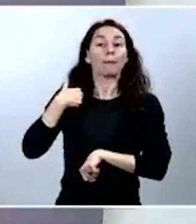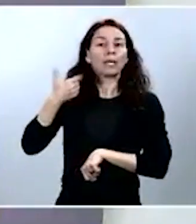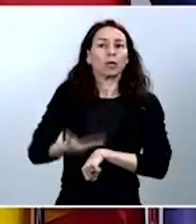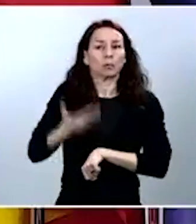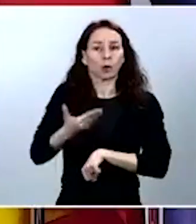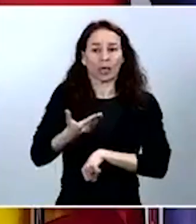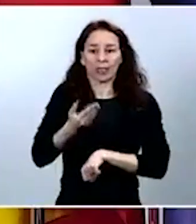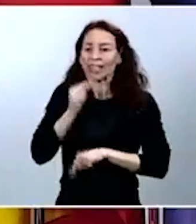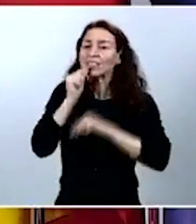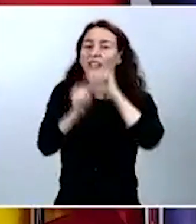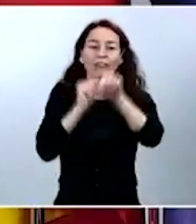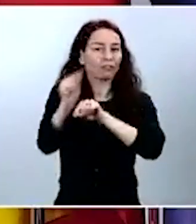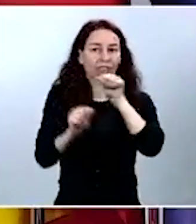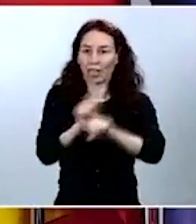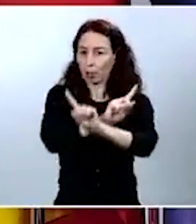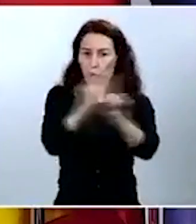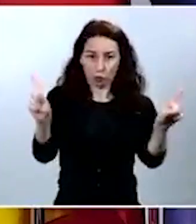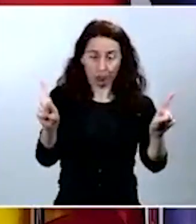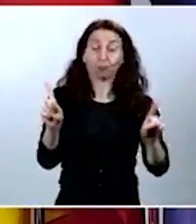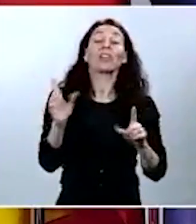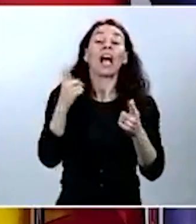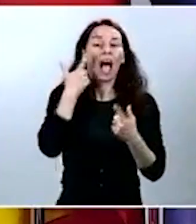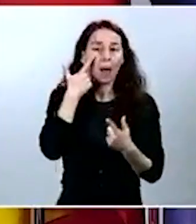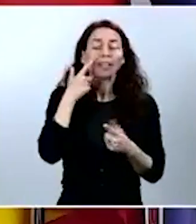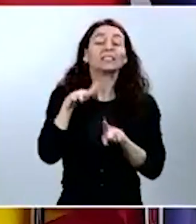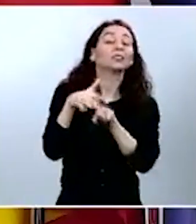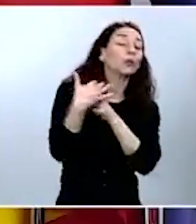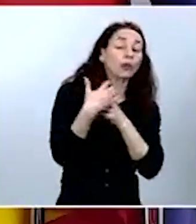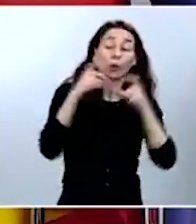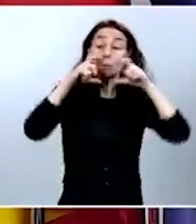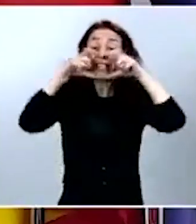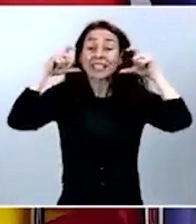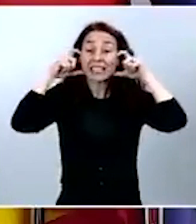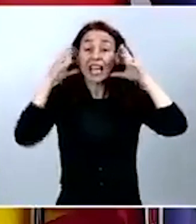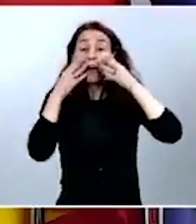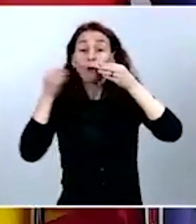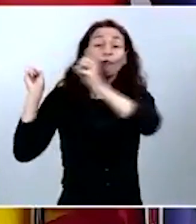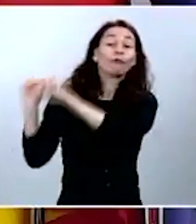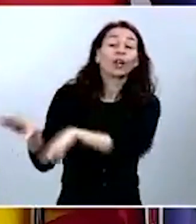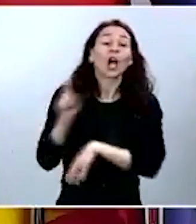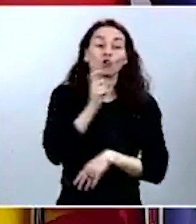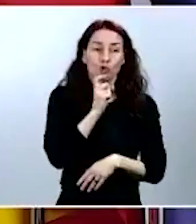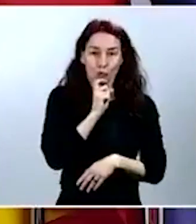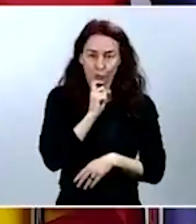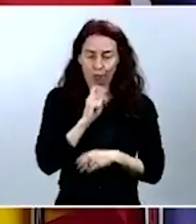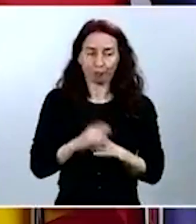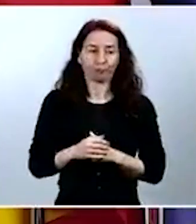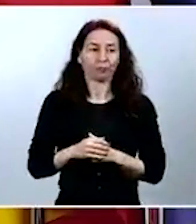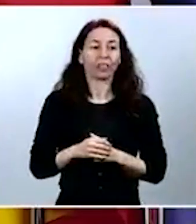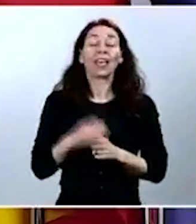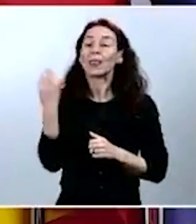problema es que cuando te la quitas, cuando te quitas la mascarilla, tienes que tener mucho cuidado